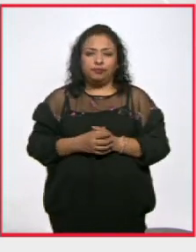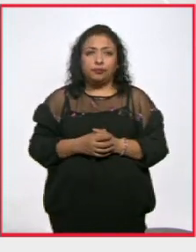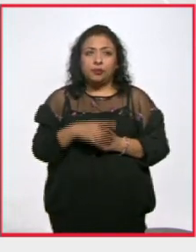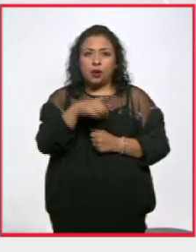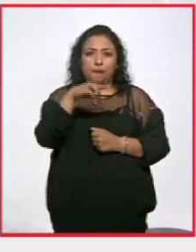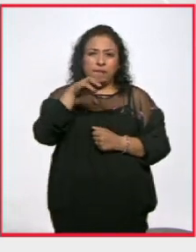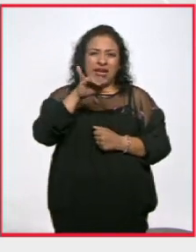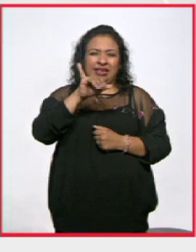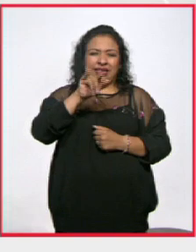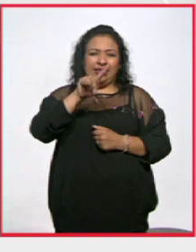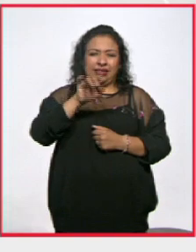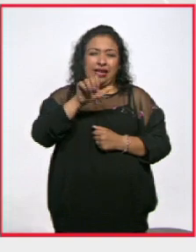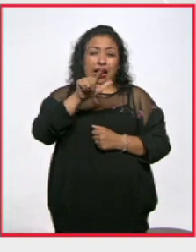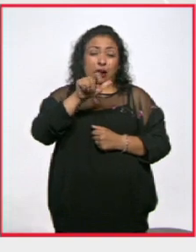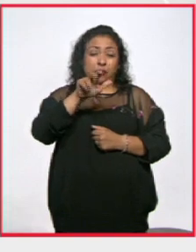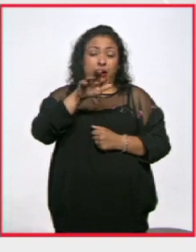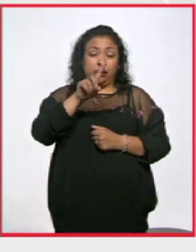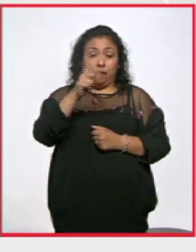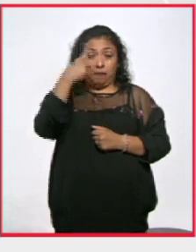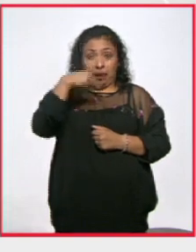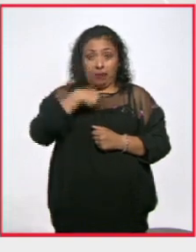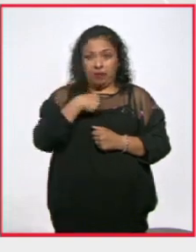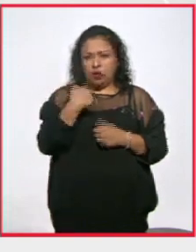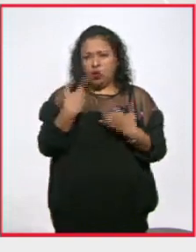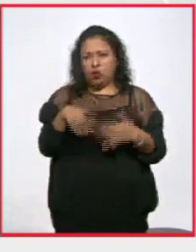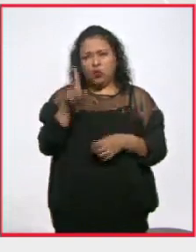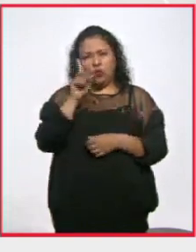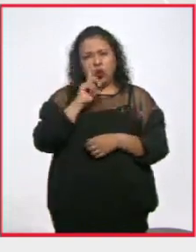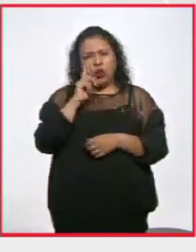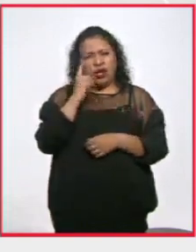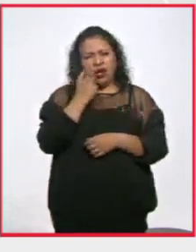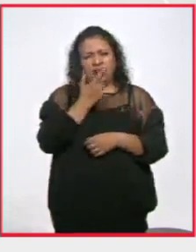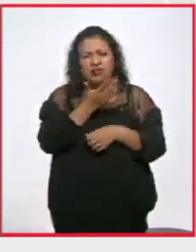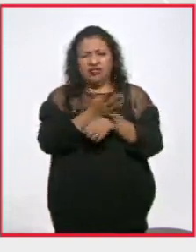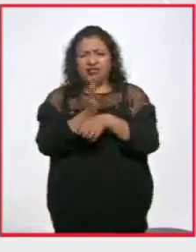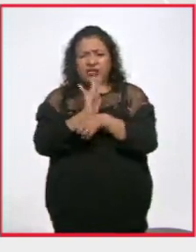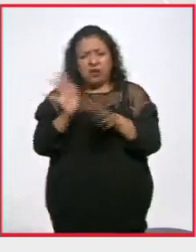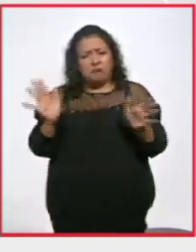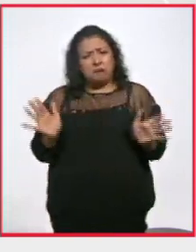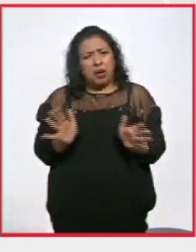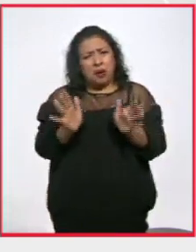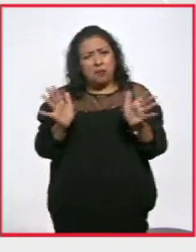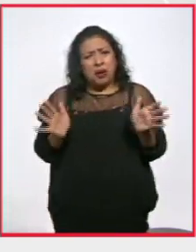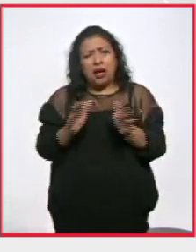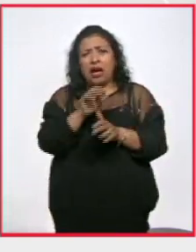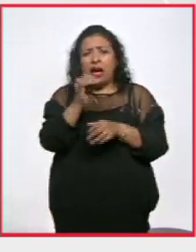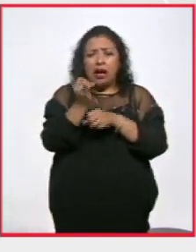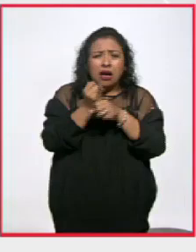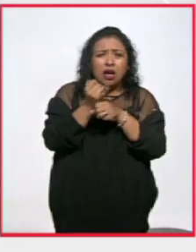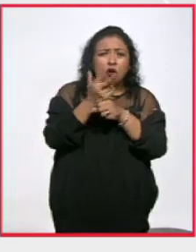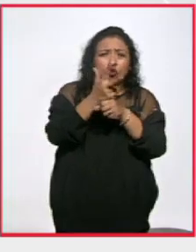Maite Alberti, que para mí es la cineasta que más empujó, le está dando al documentalismo